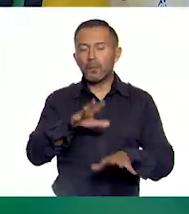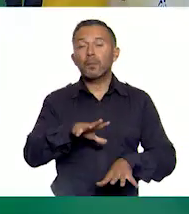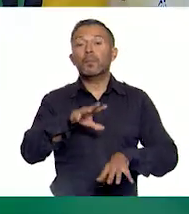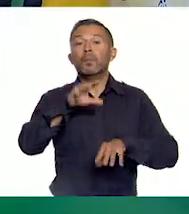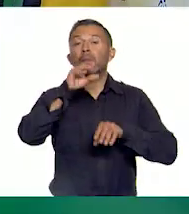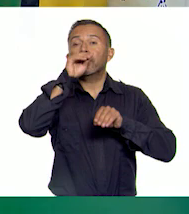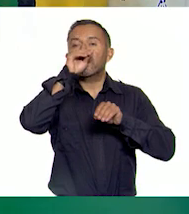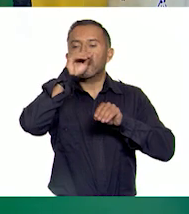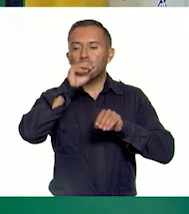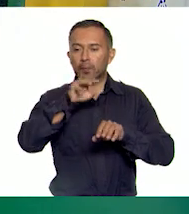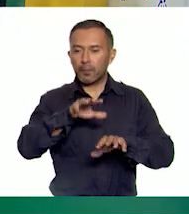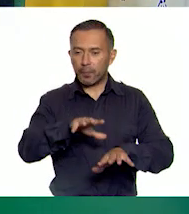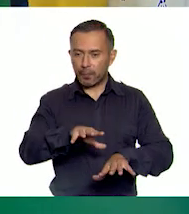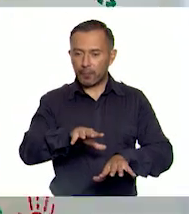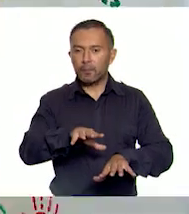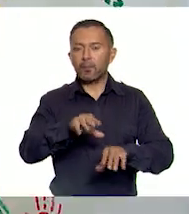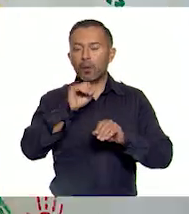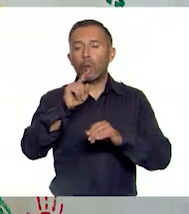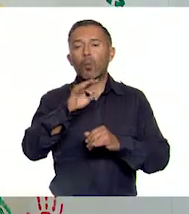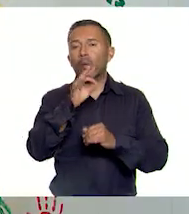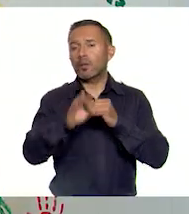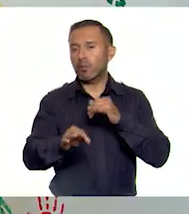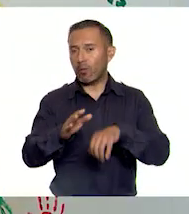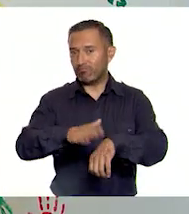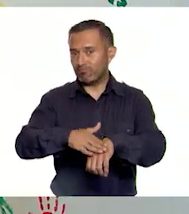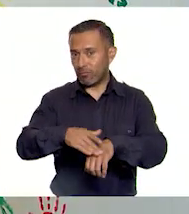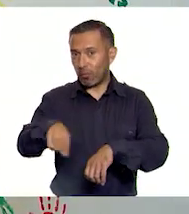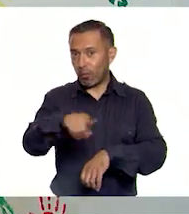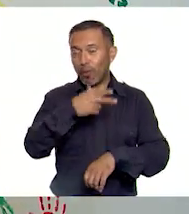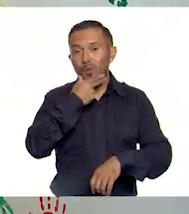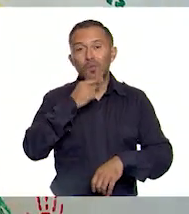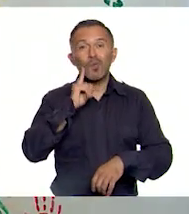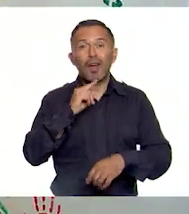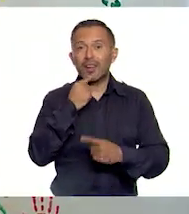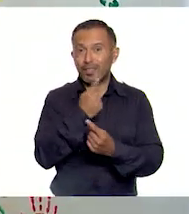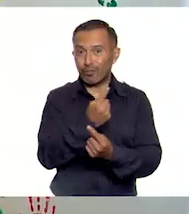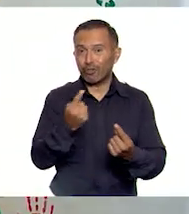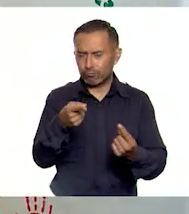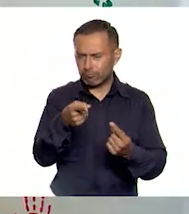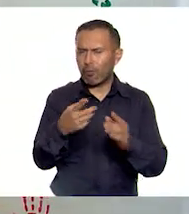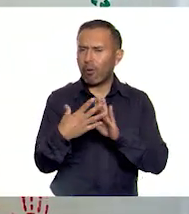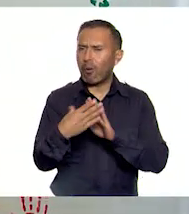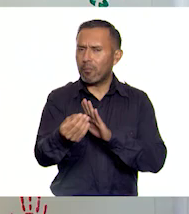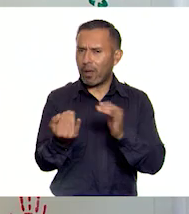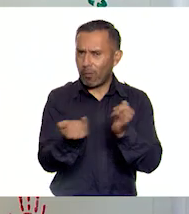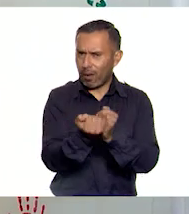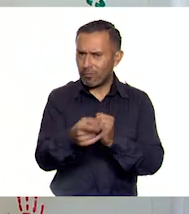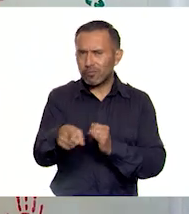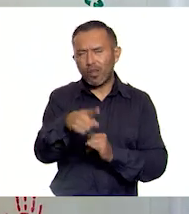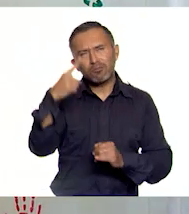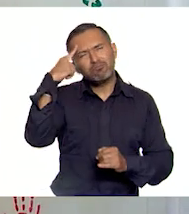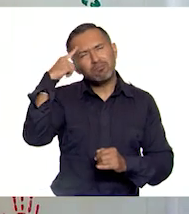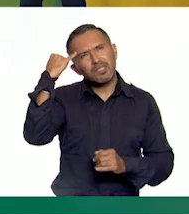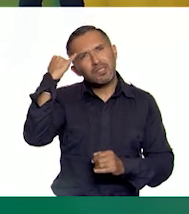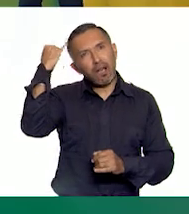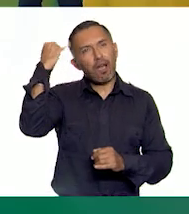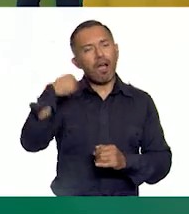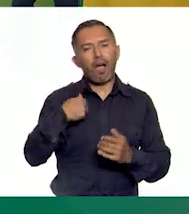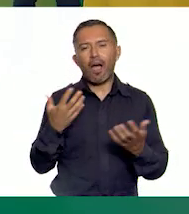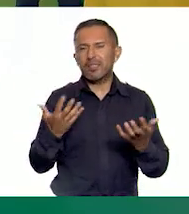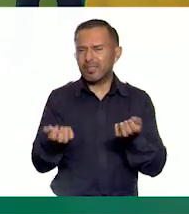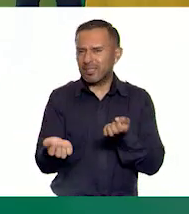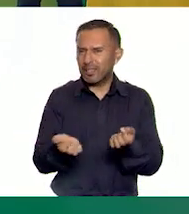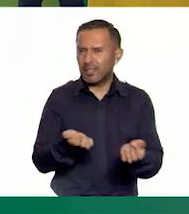exhalo. Y finalmente, pues decirle a las niñas y a los niños en casa que se animen ellos también a tener un reto, a crear su propio terreno de